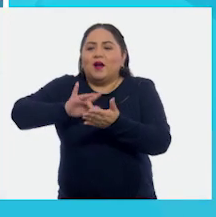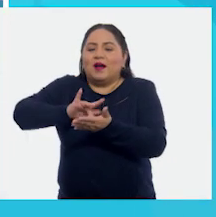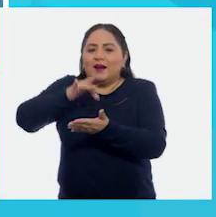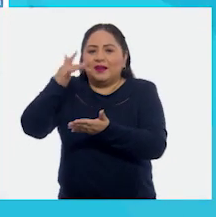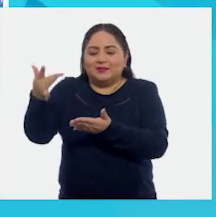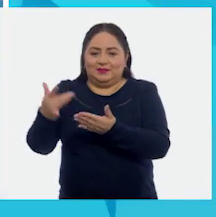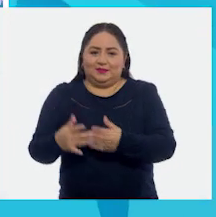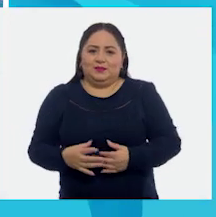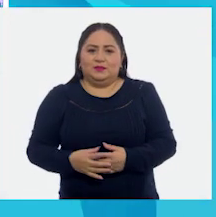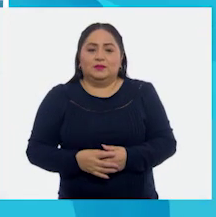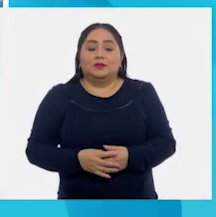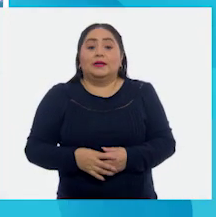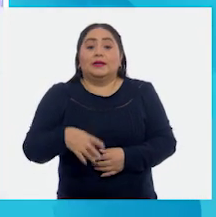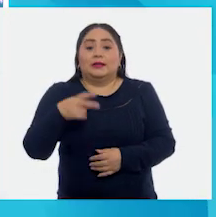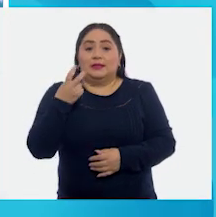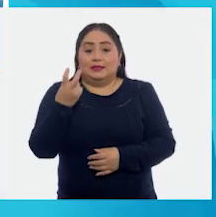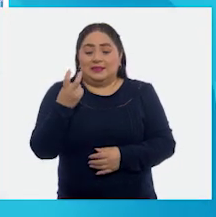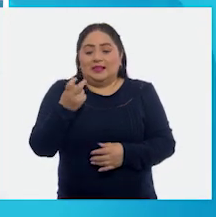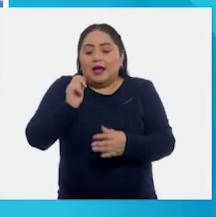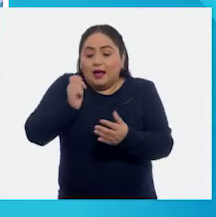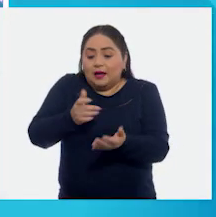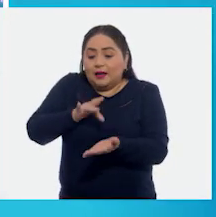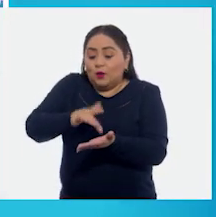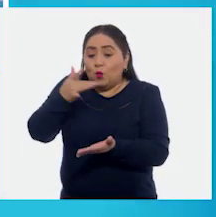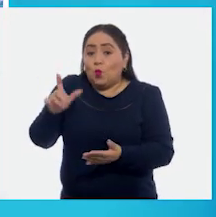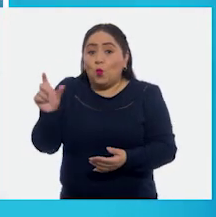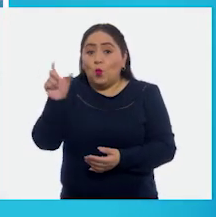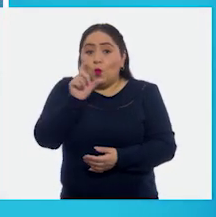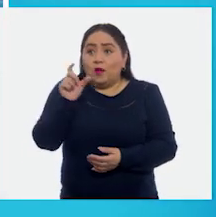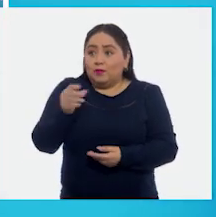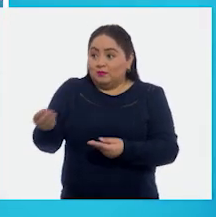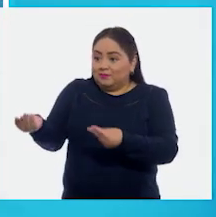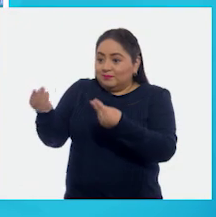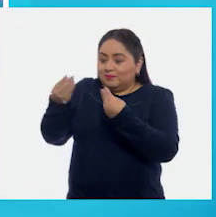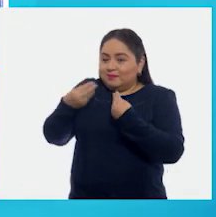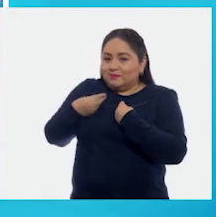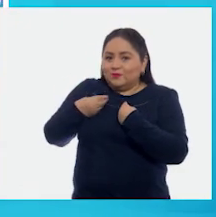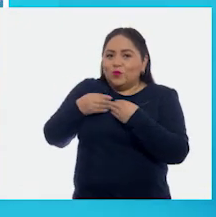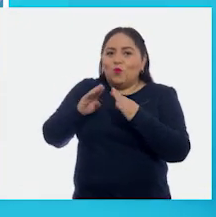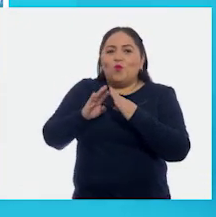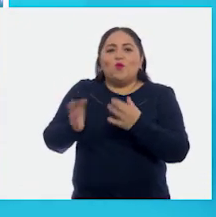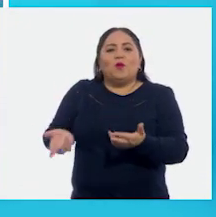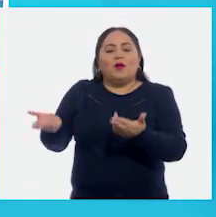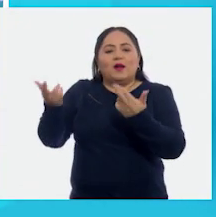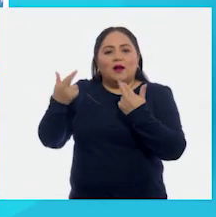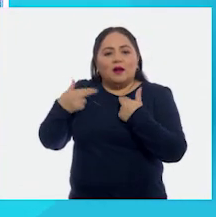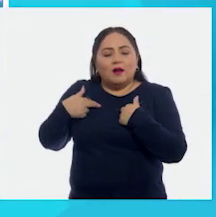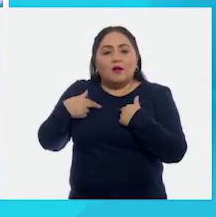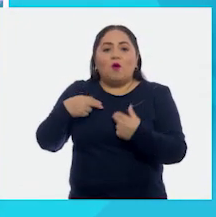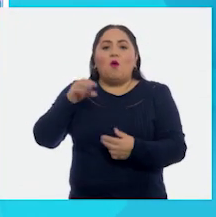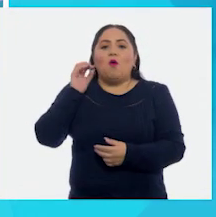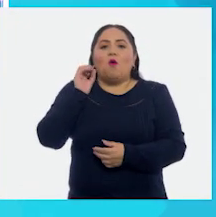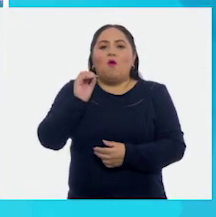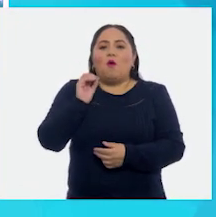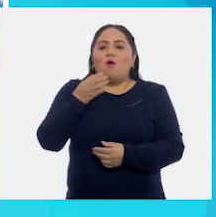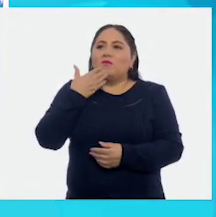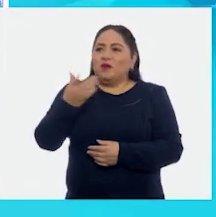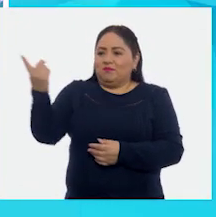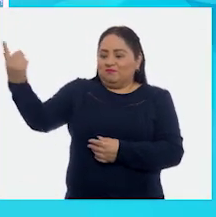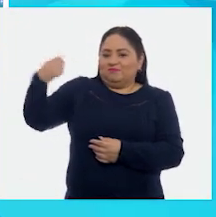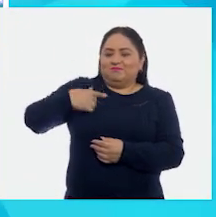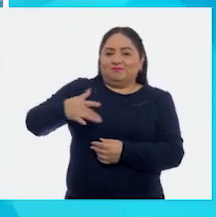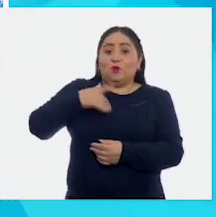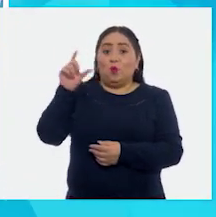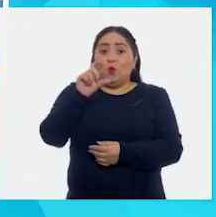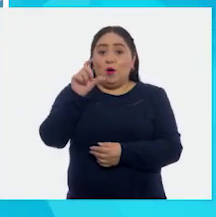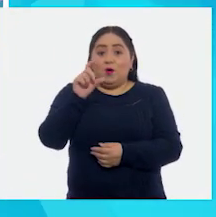Gracias. Es agradecer cuando recibimos un regalo o somos elogiados. Cuando